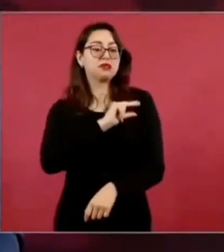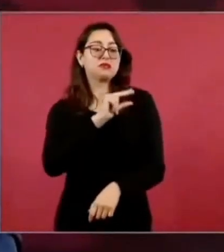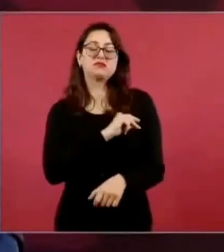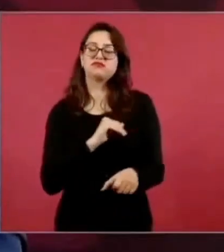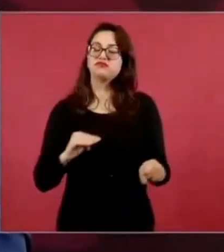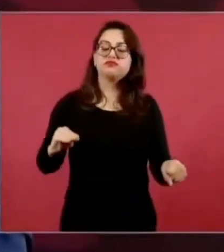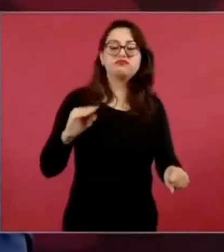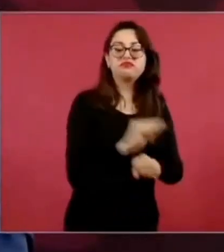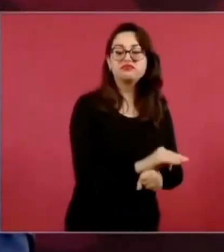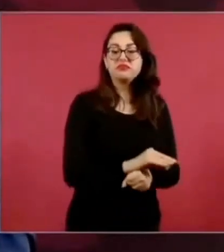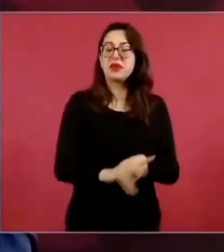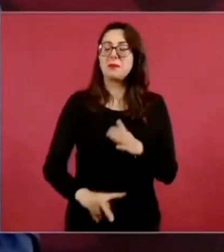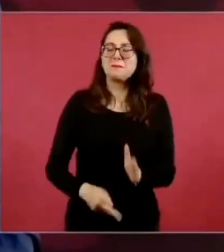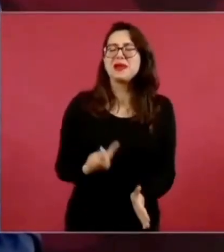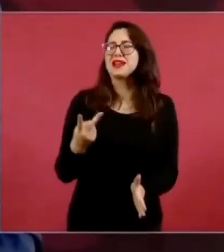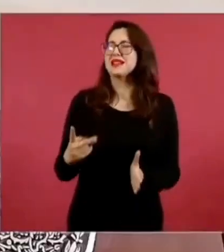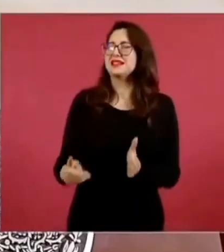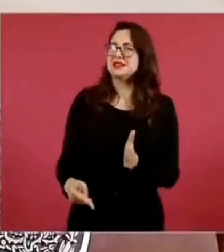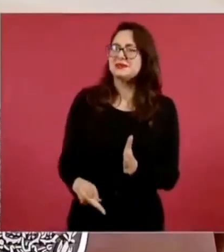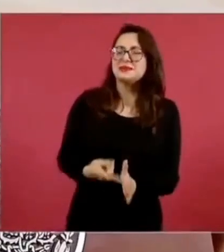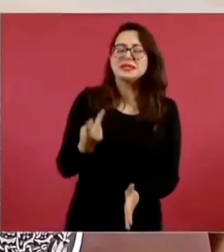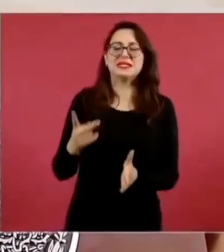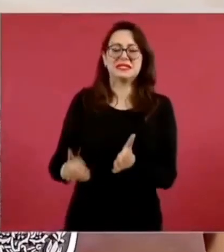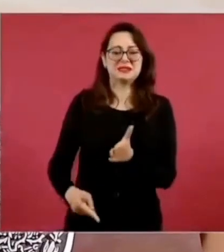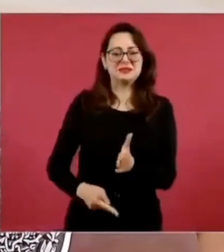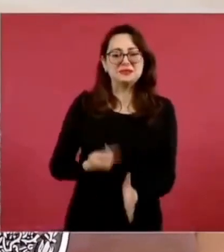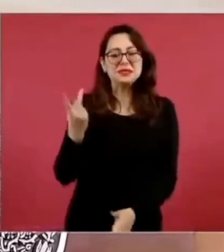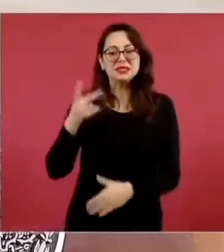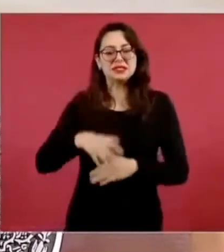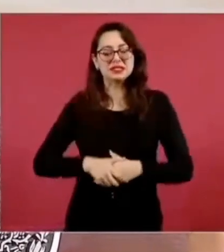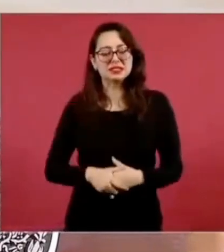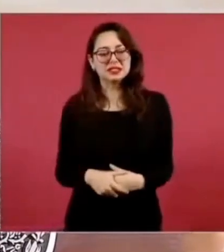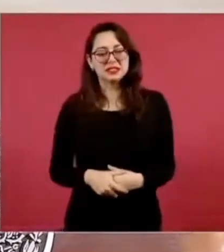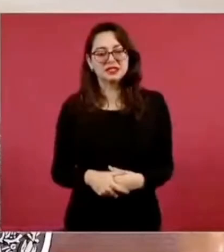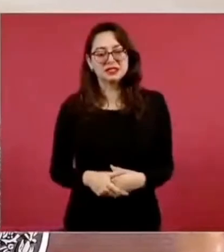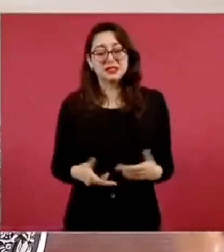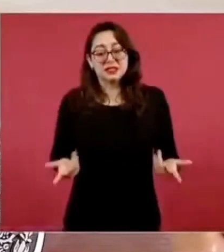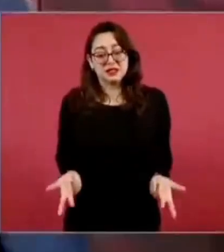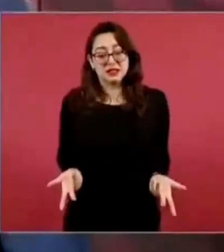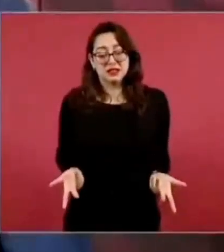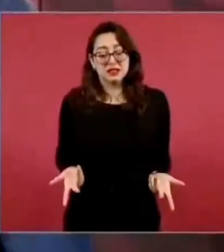la ley eléctrica